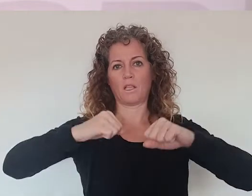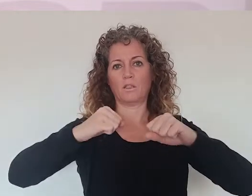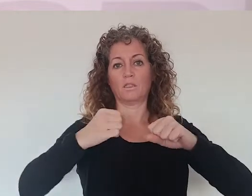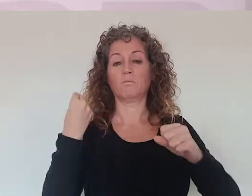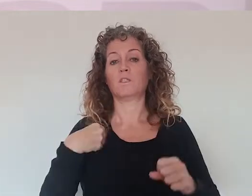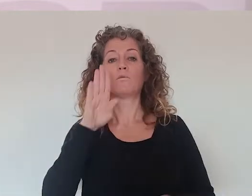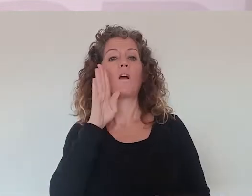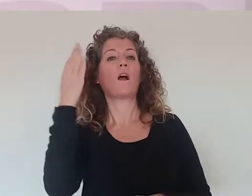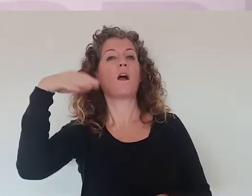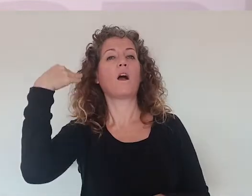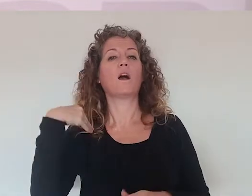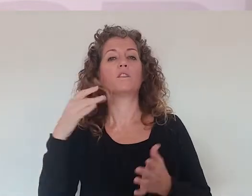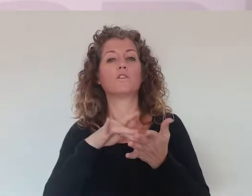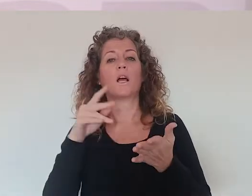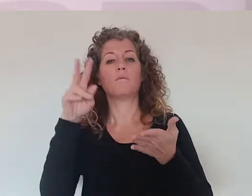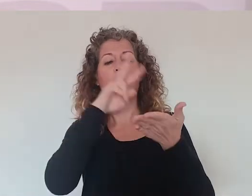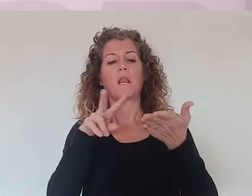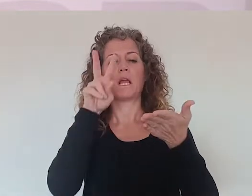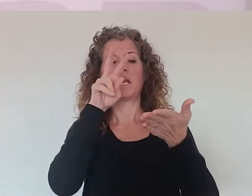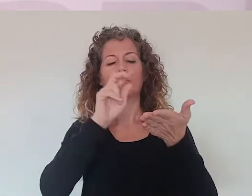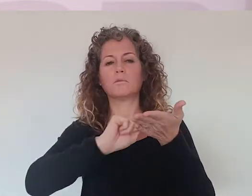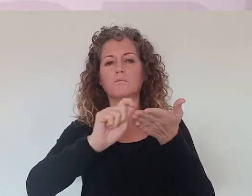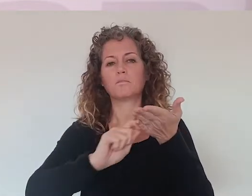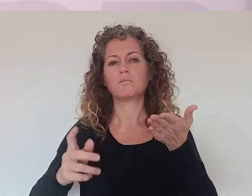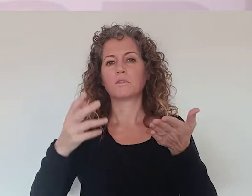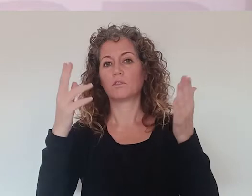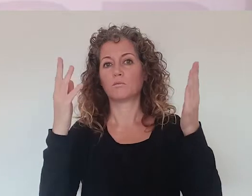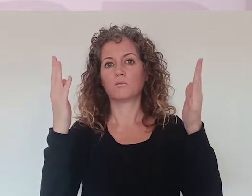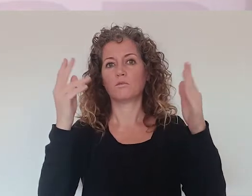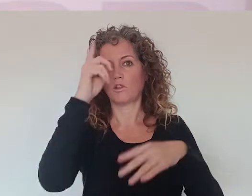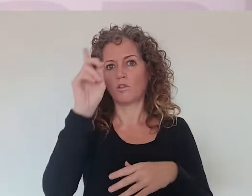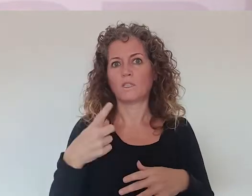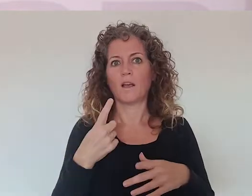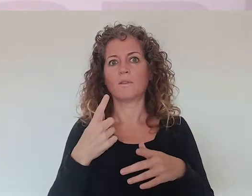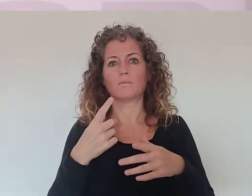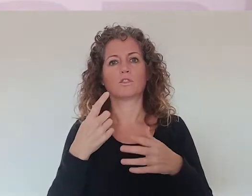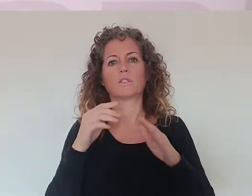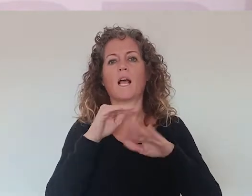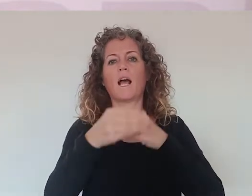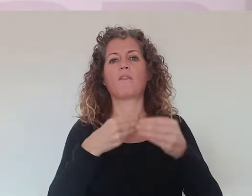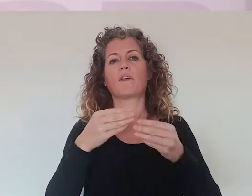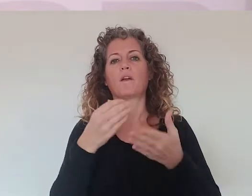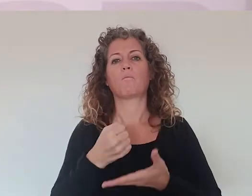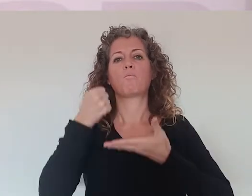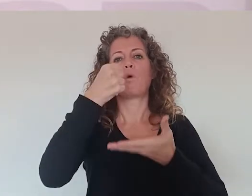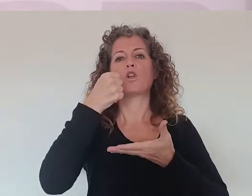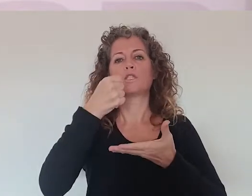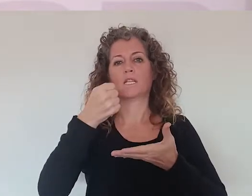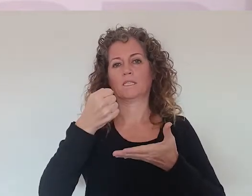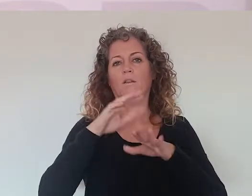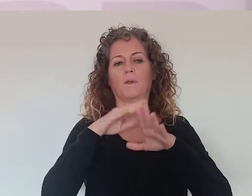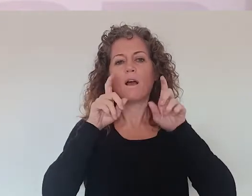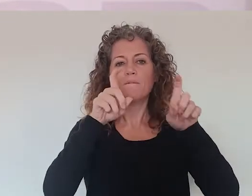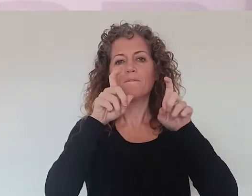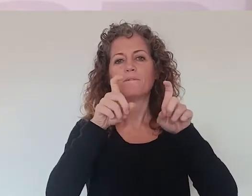igual que en un momento determinado se hicieron esas aulas de alfabetización, cuando había bolsas de analfabetismo muy potentes en